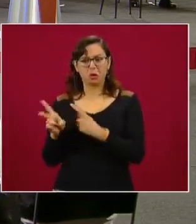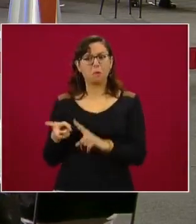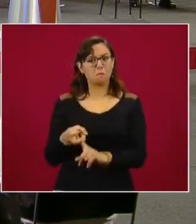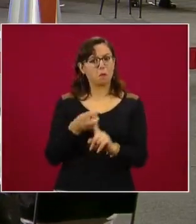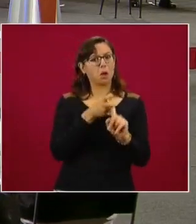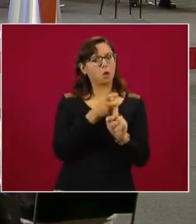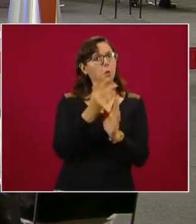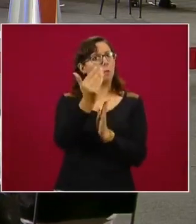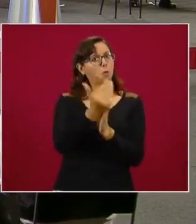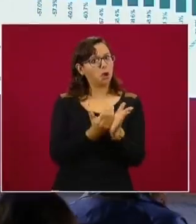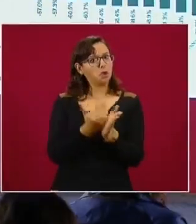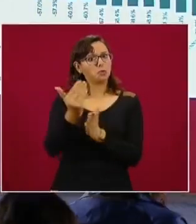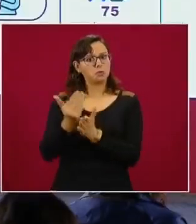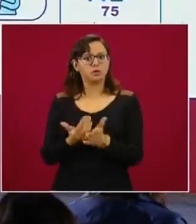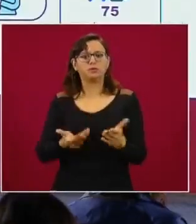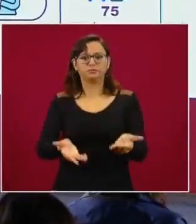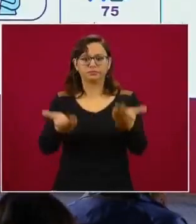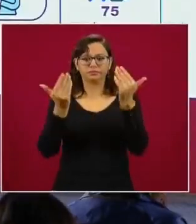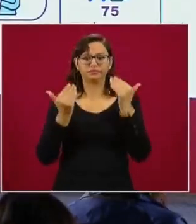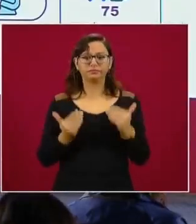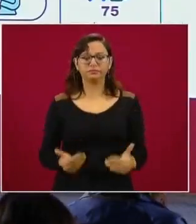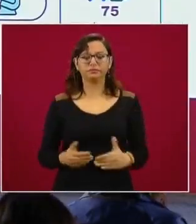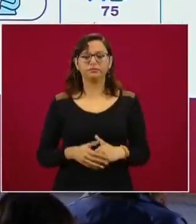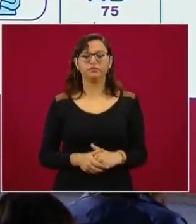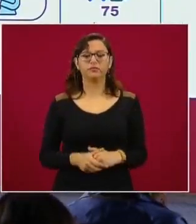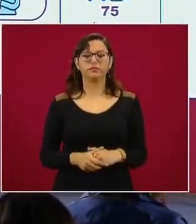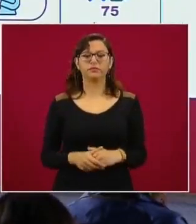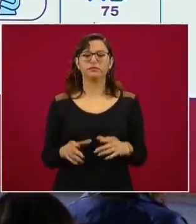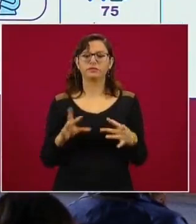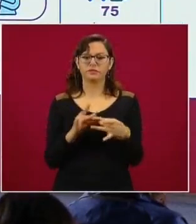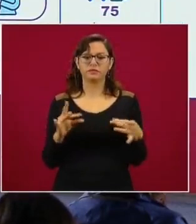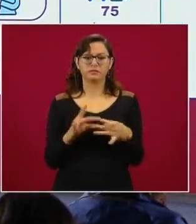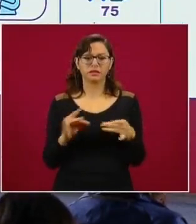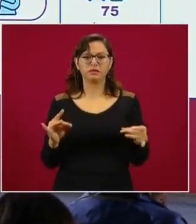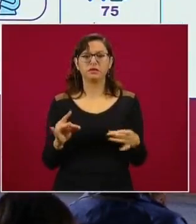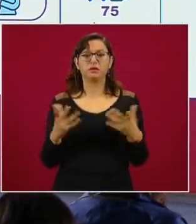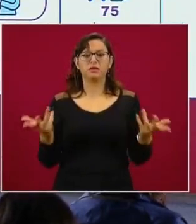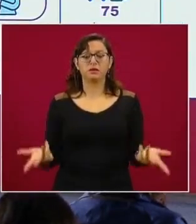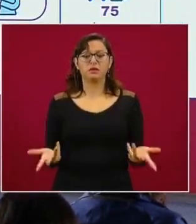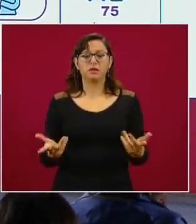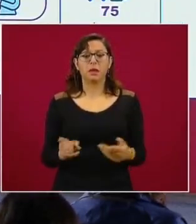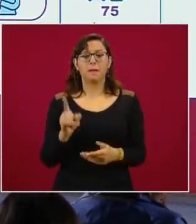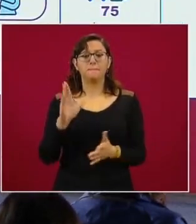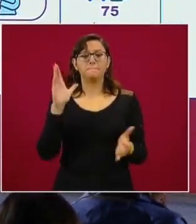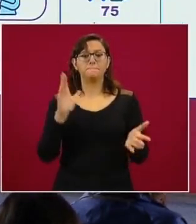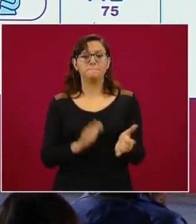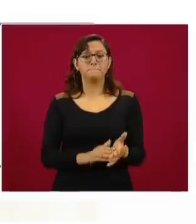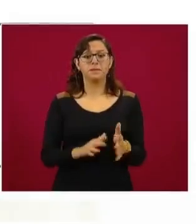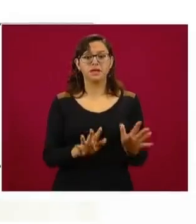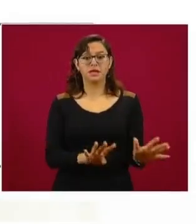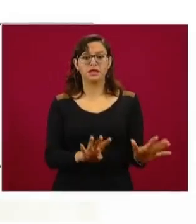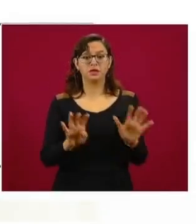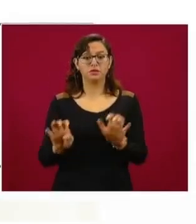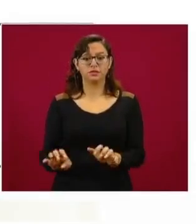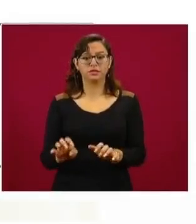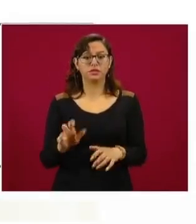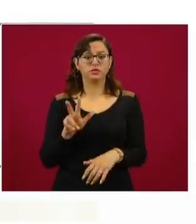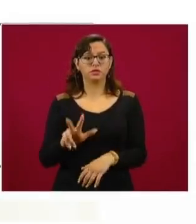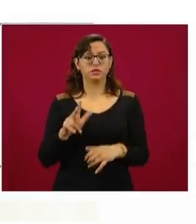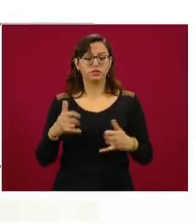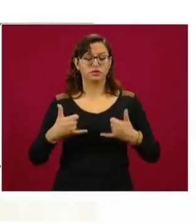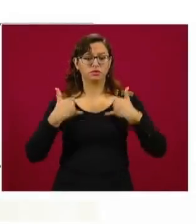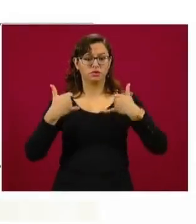sensiblemente. Adelante, por favor. Quiero irme rápido. Habido jóvenes mil novecientos dieciocho detenidos